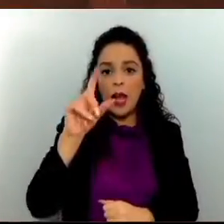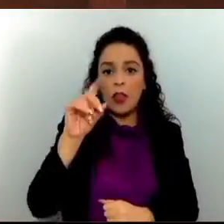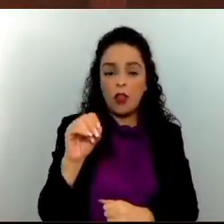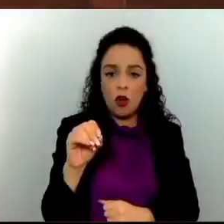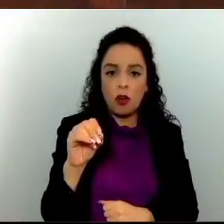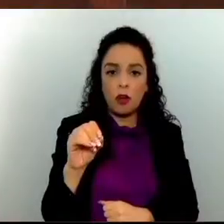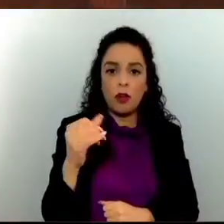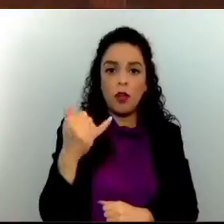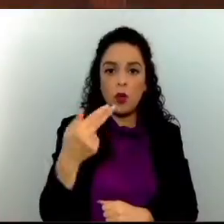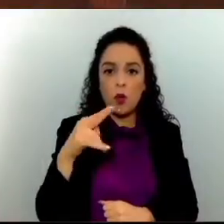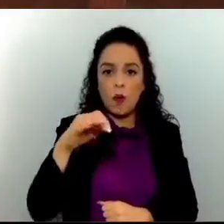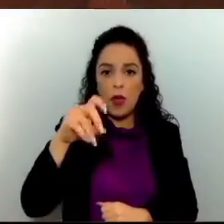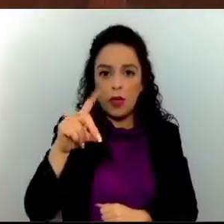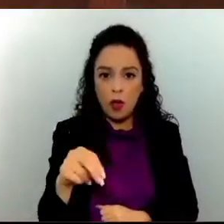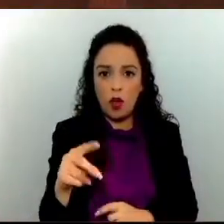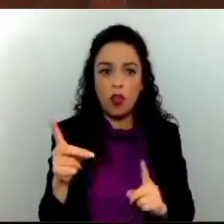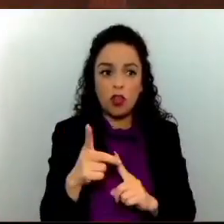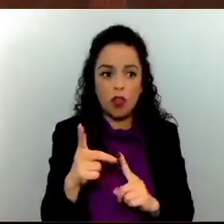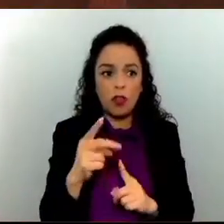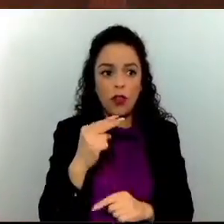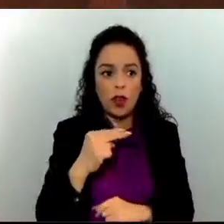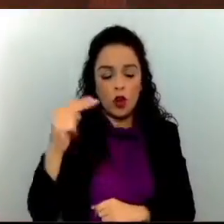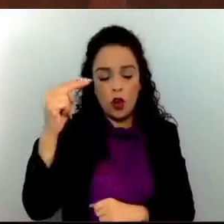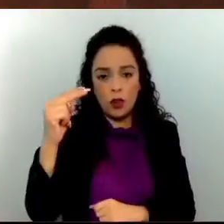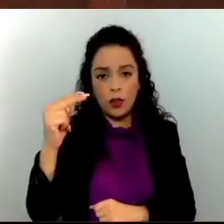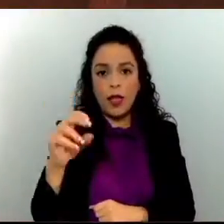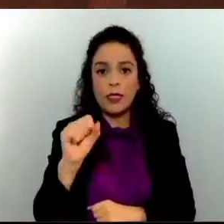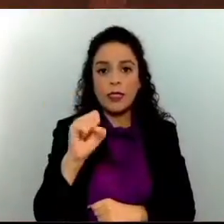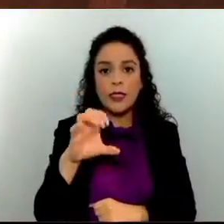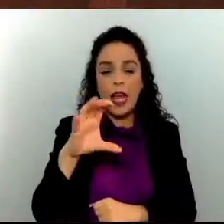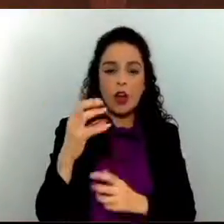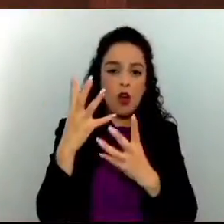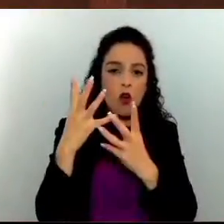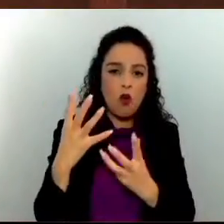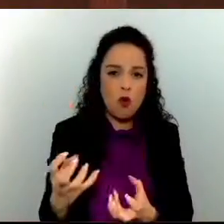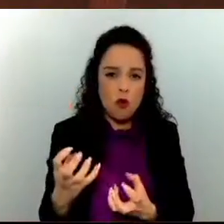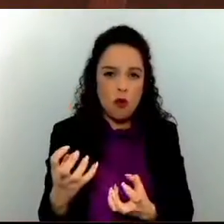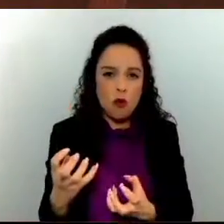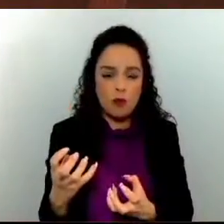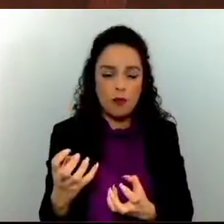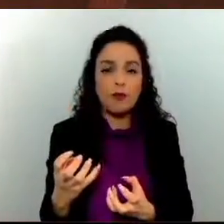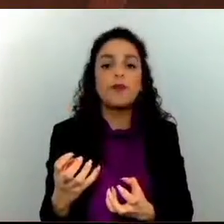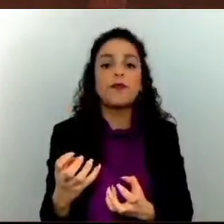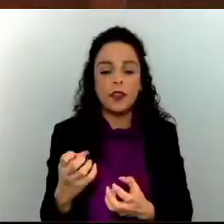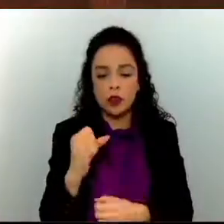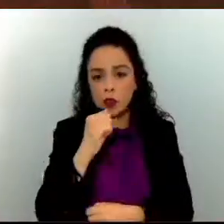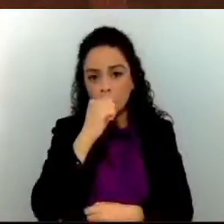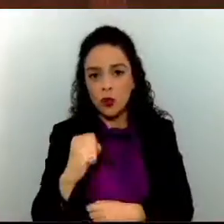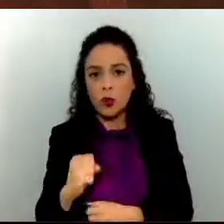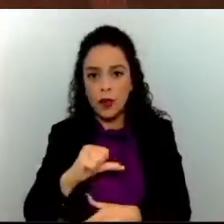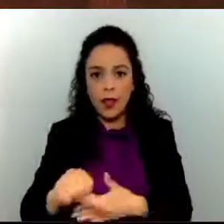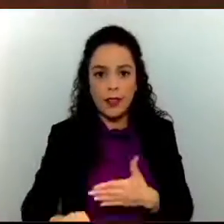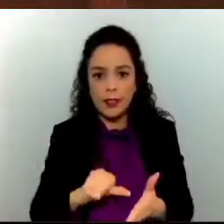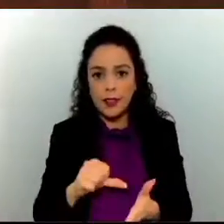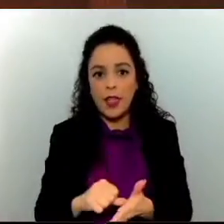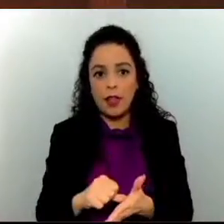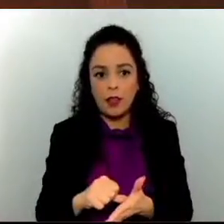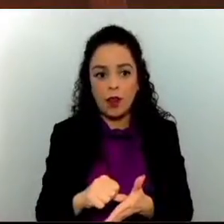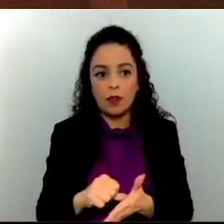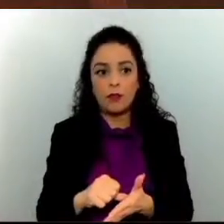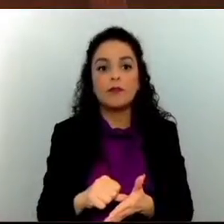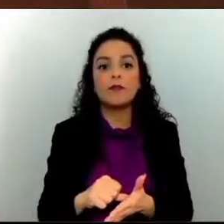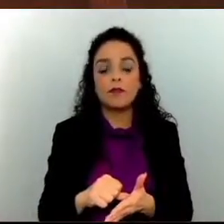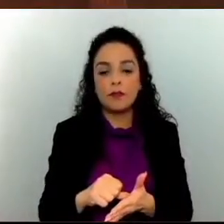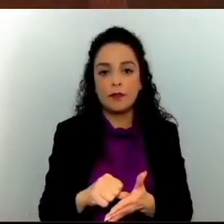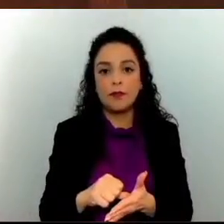sureste, seco y semiseco hacia el sur y el centro oeste, lo que hace particularmente